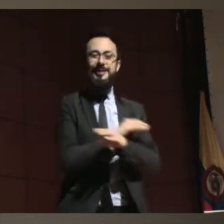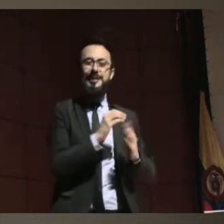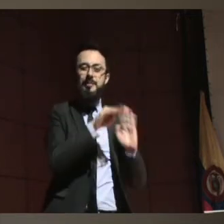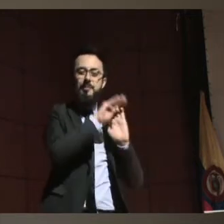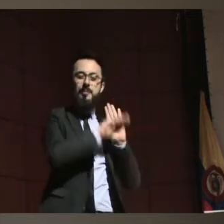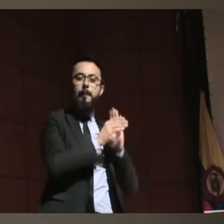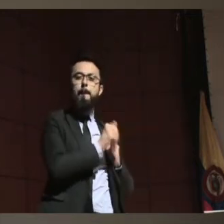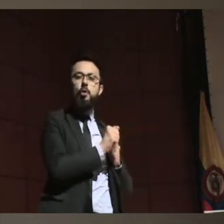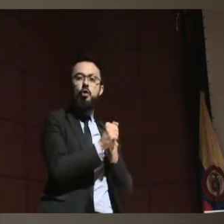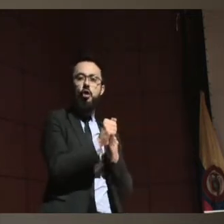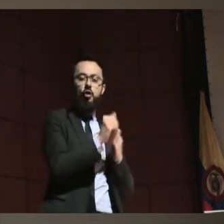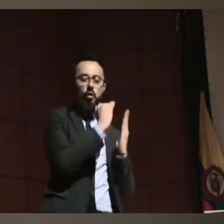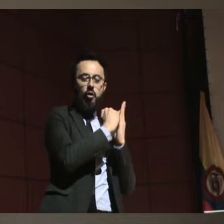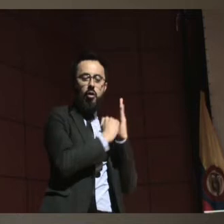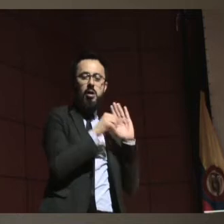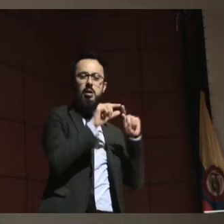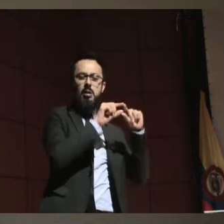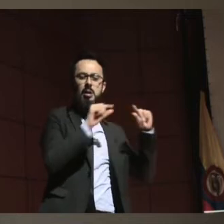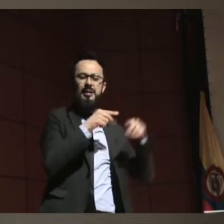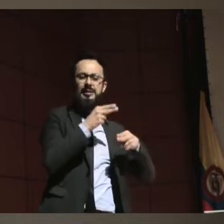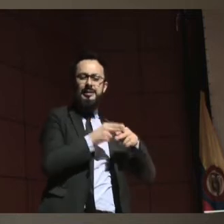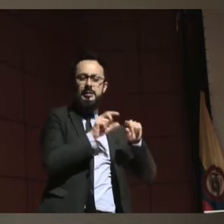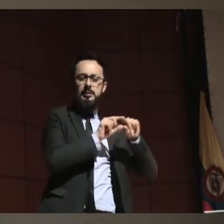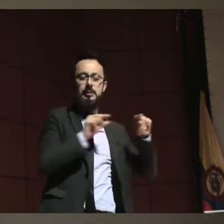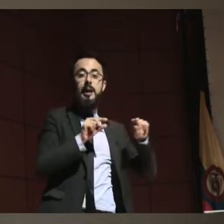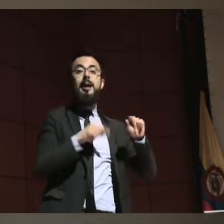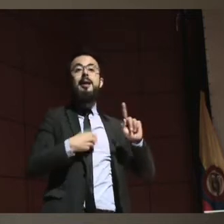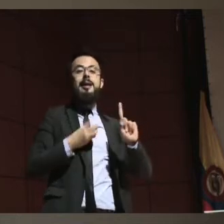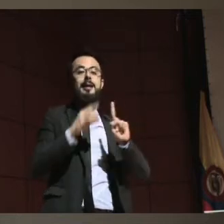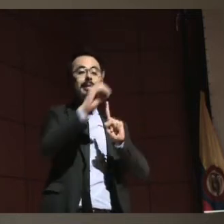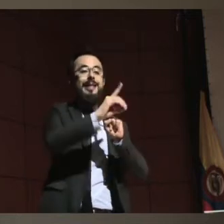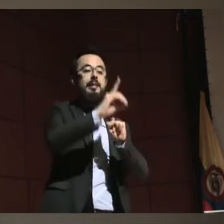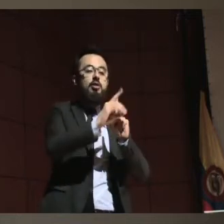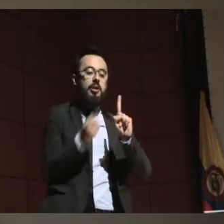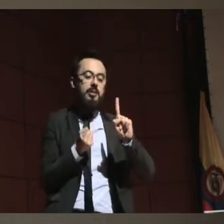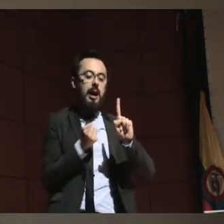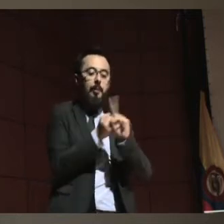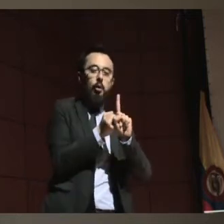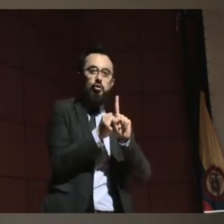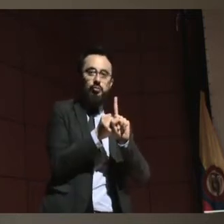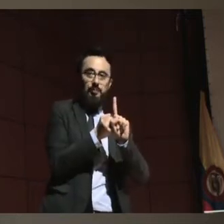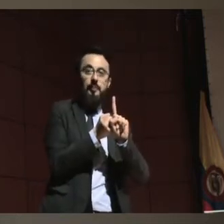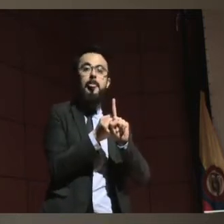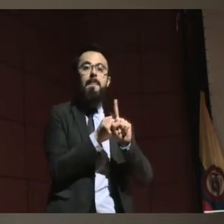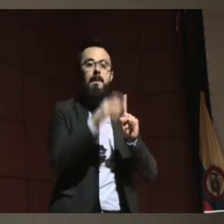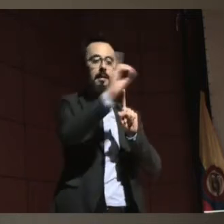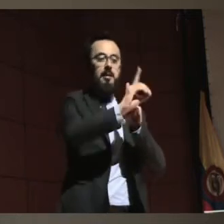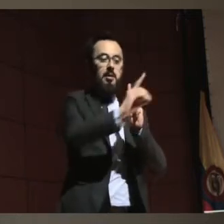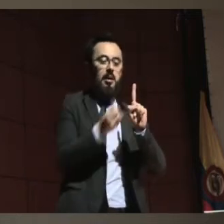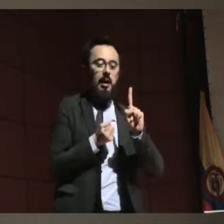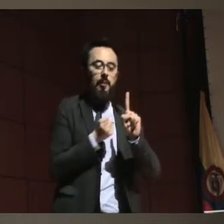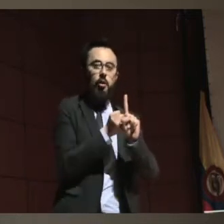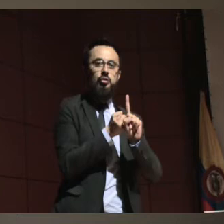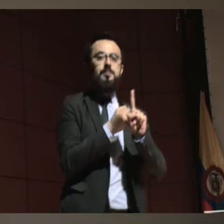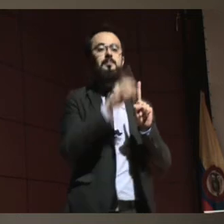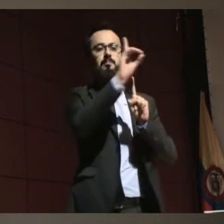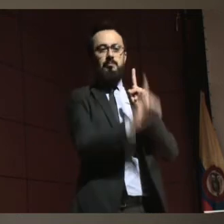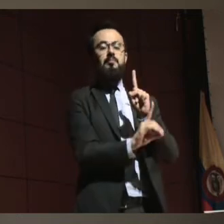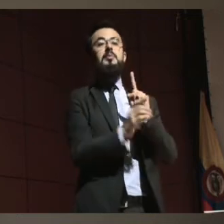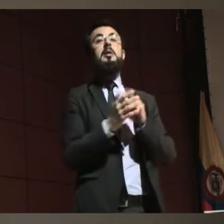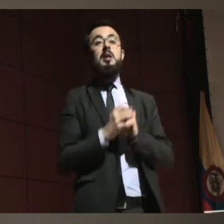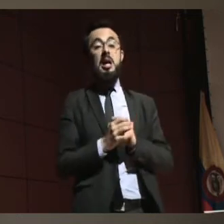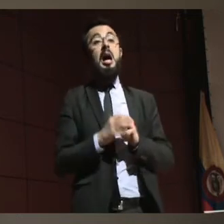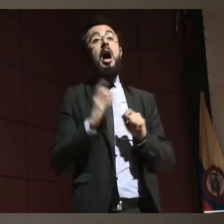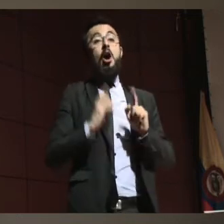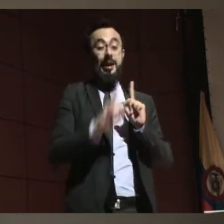pero que además han estado reforzados con un instrumento de valoración de apoyos que estamos valorando en este momento,